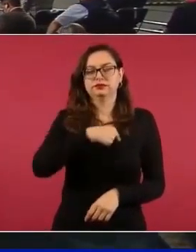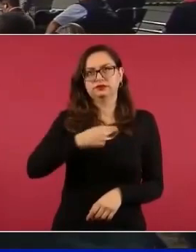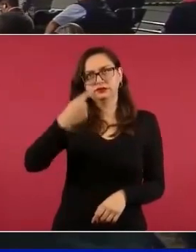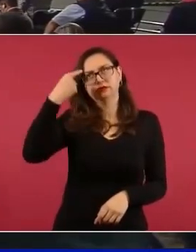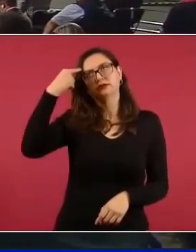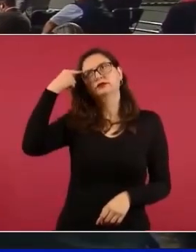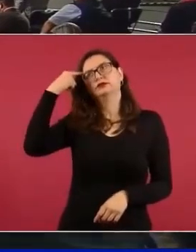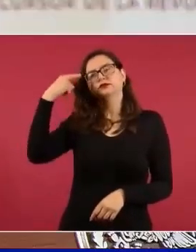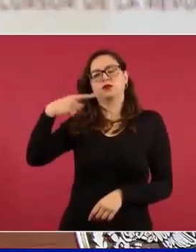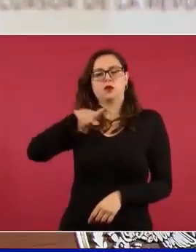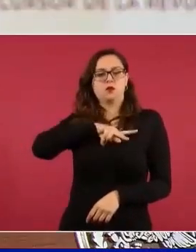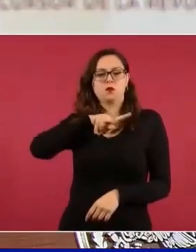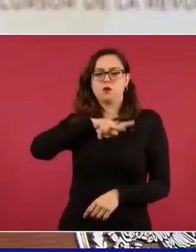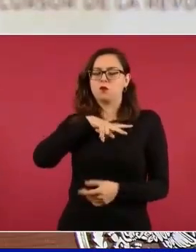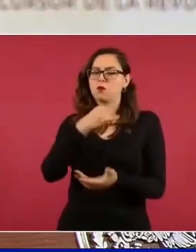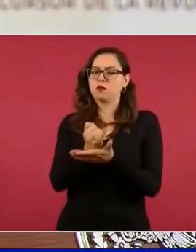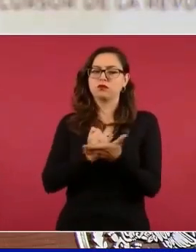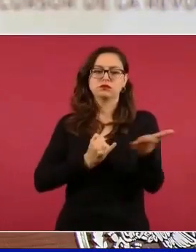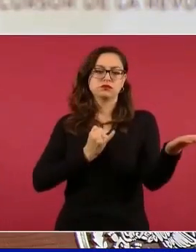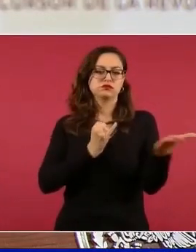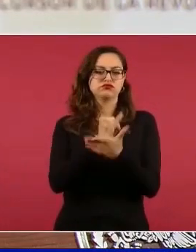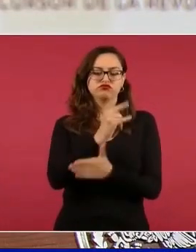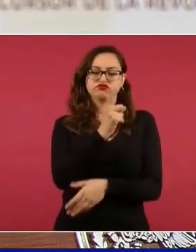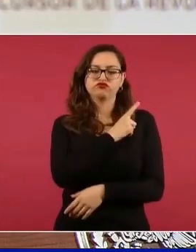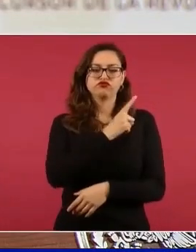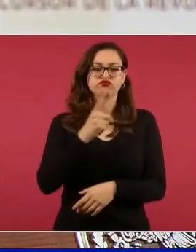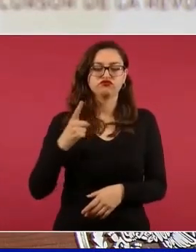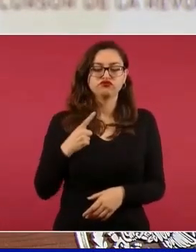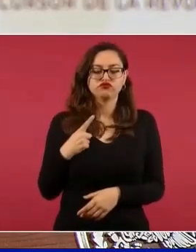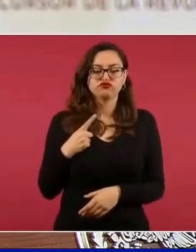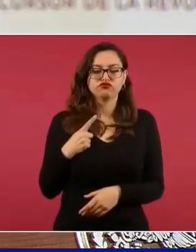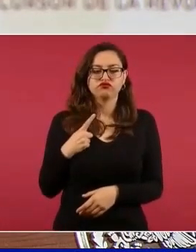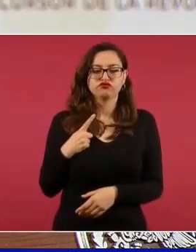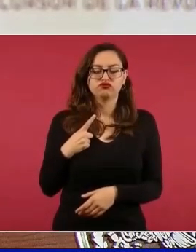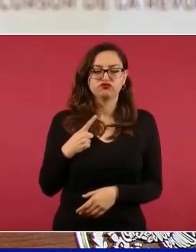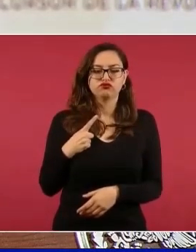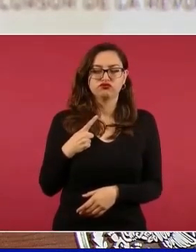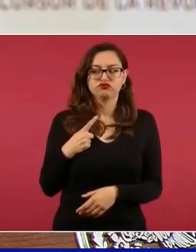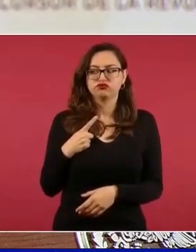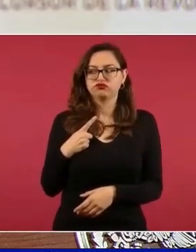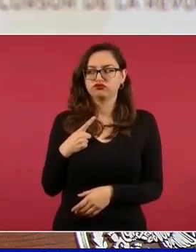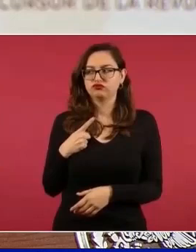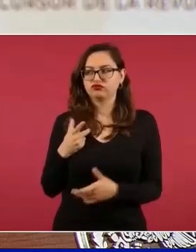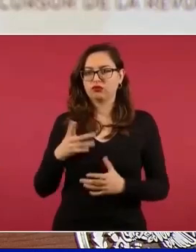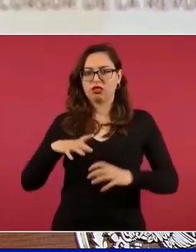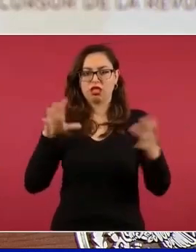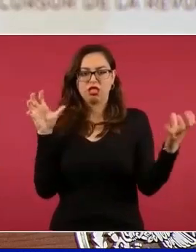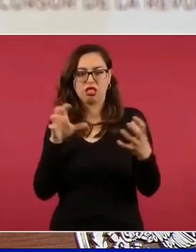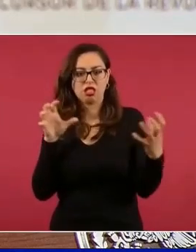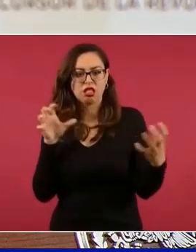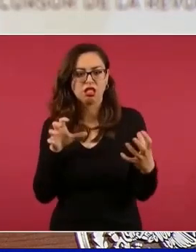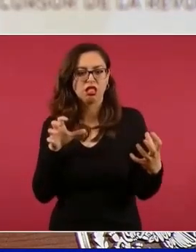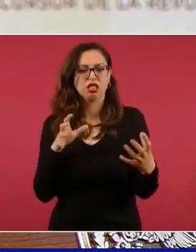y no pelearnos,